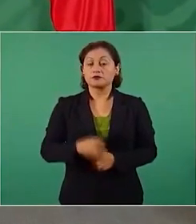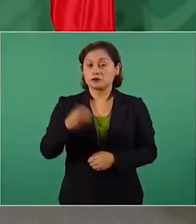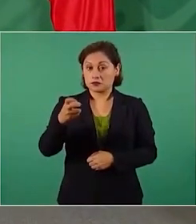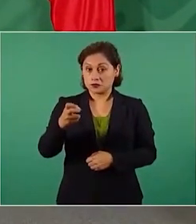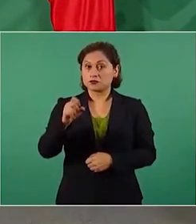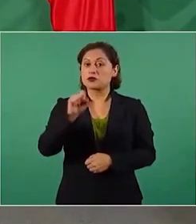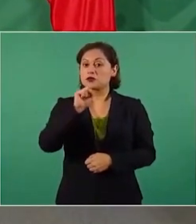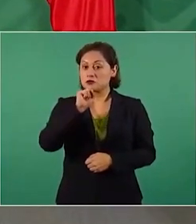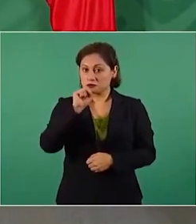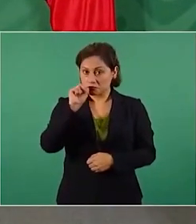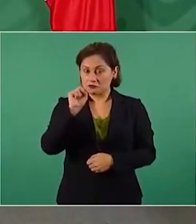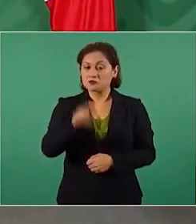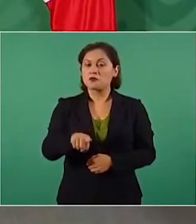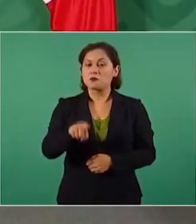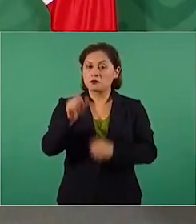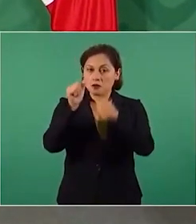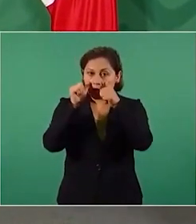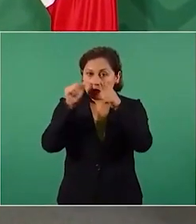en Oaxaca.